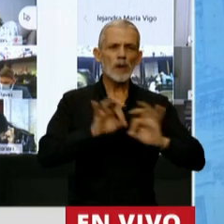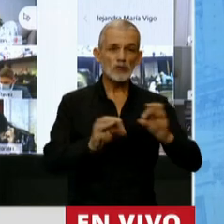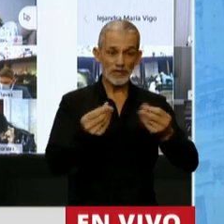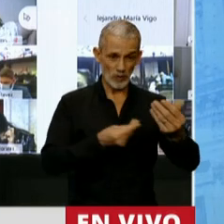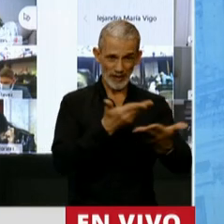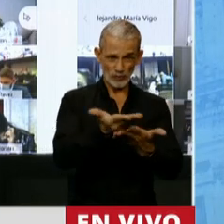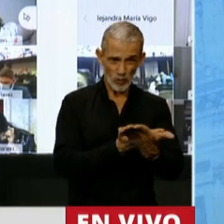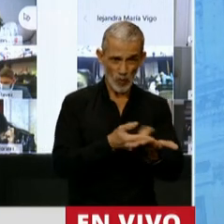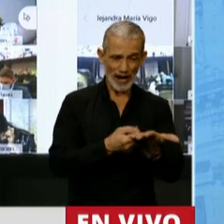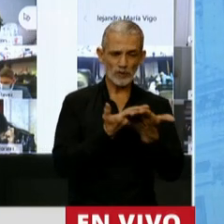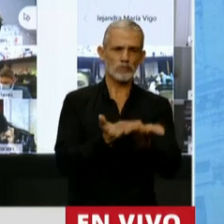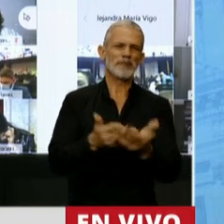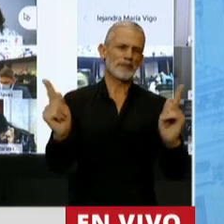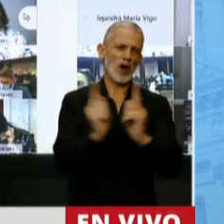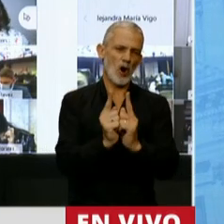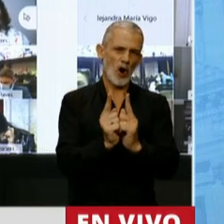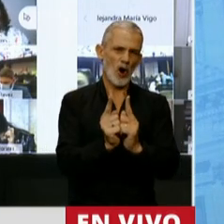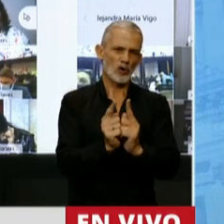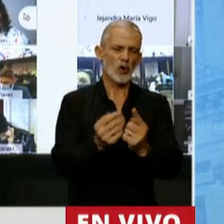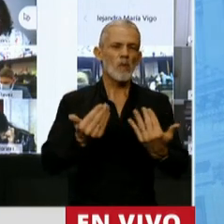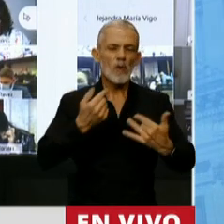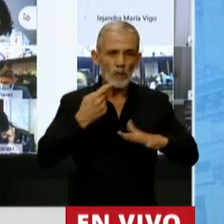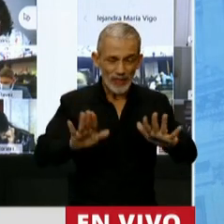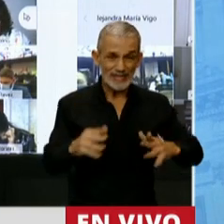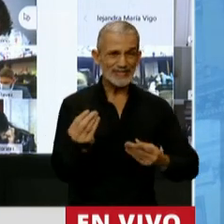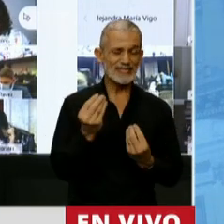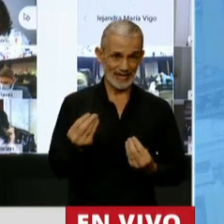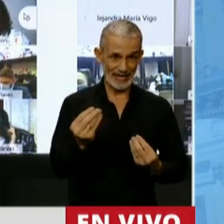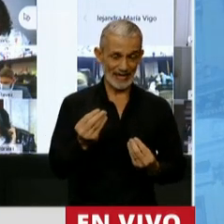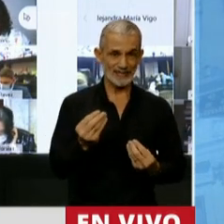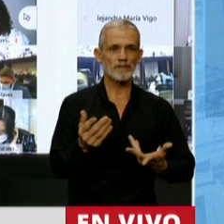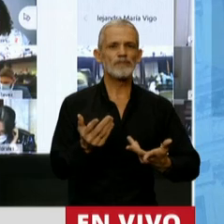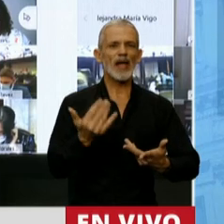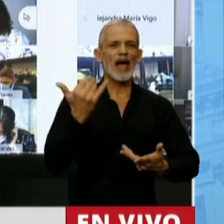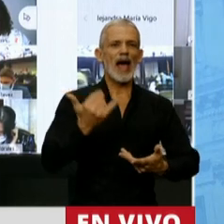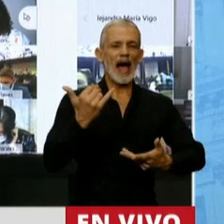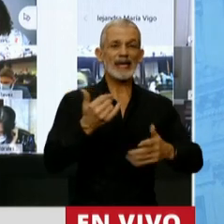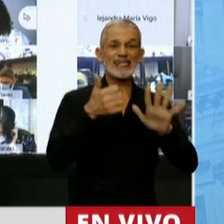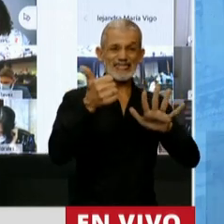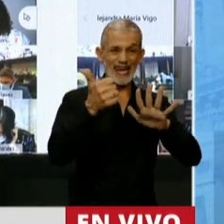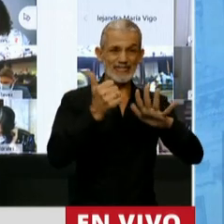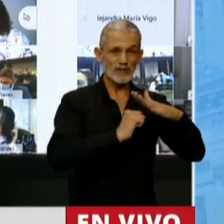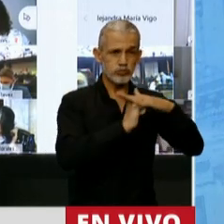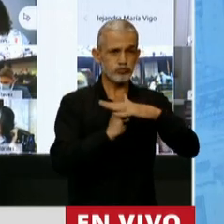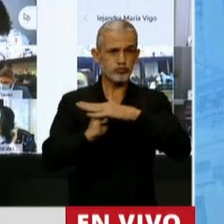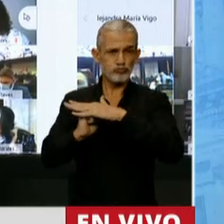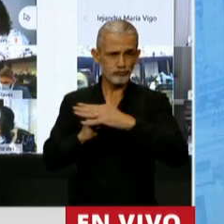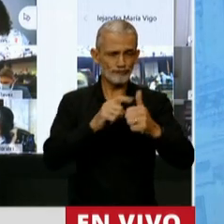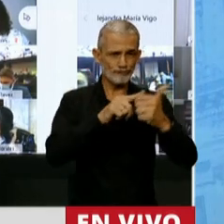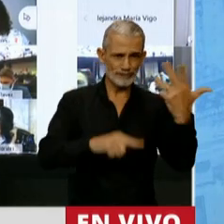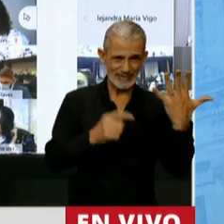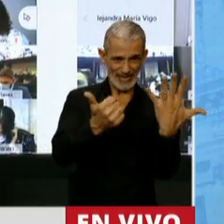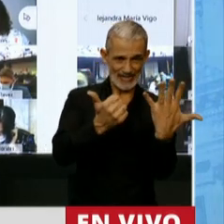para sintetizar podríamos decir que se apoya en seis pilares que